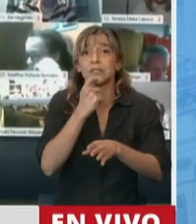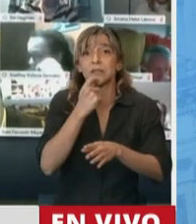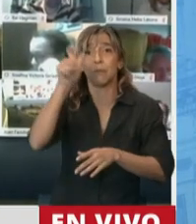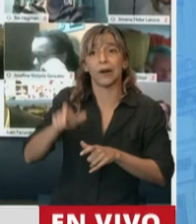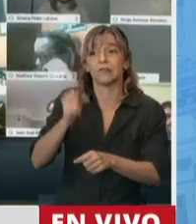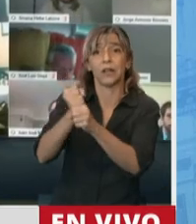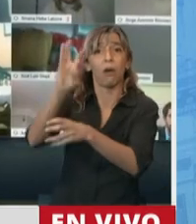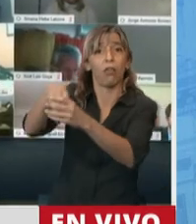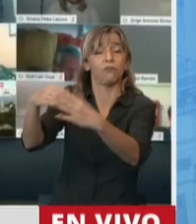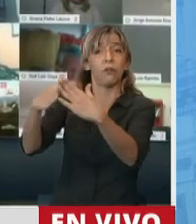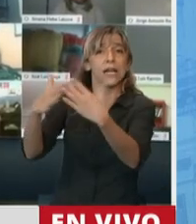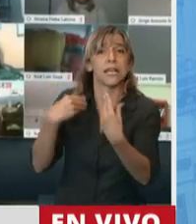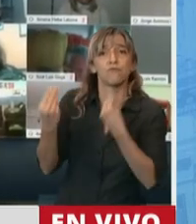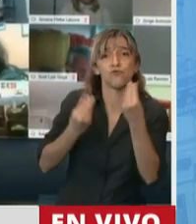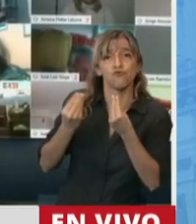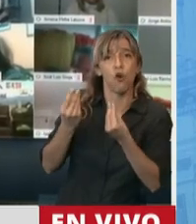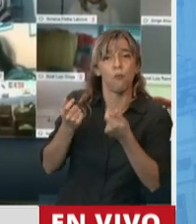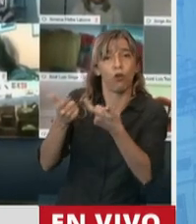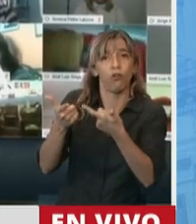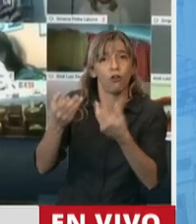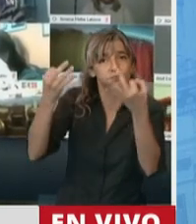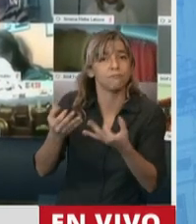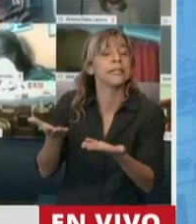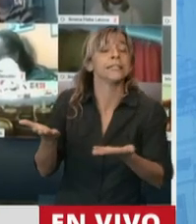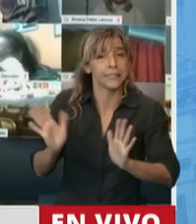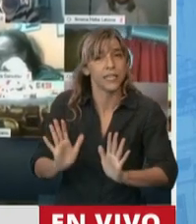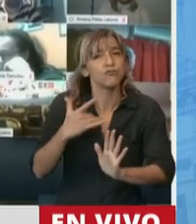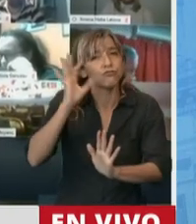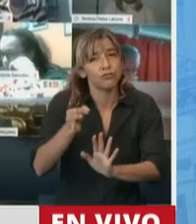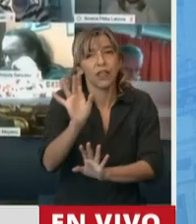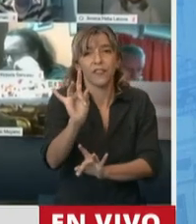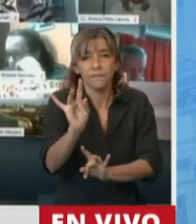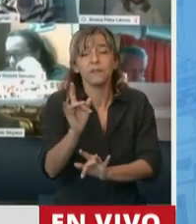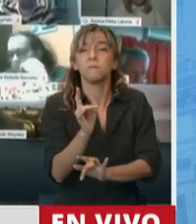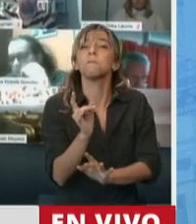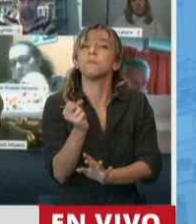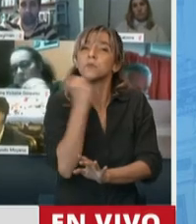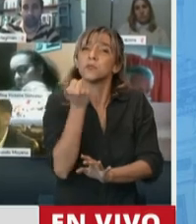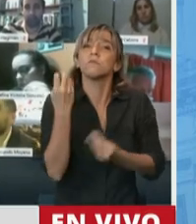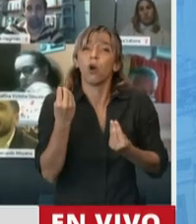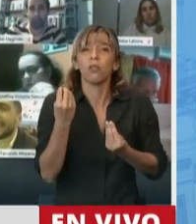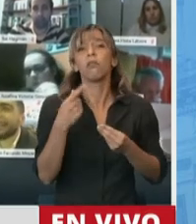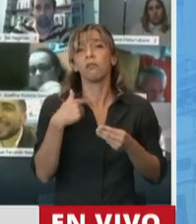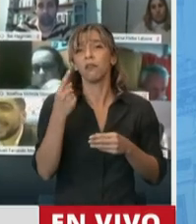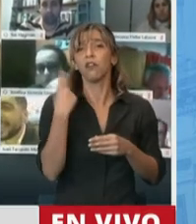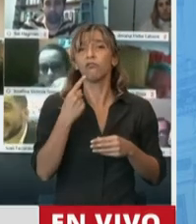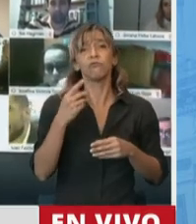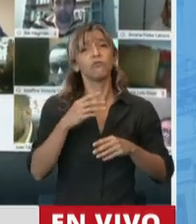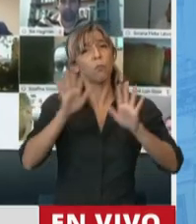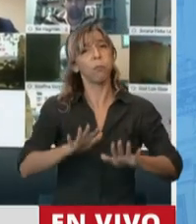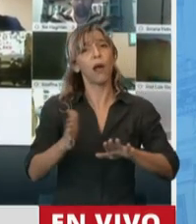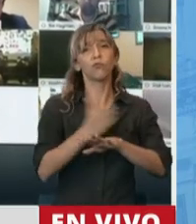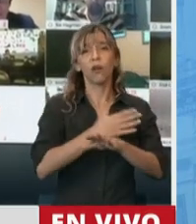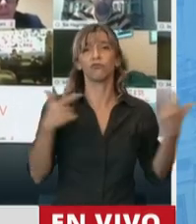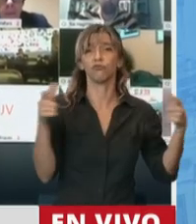queremos volver a destacar la conformación, la necesaria conformación de los comités mixtos de higiene y